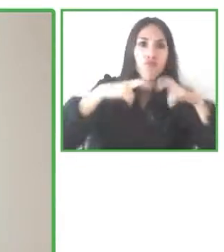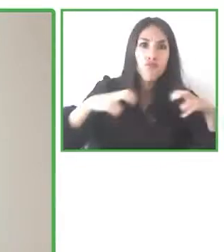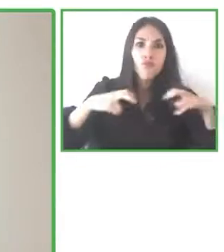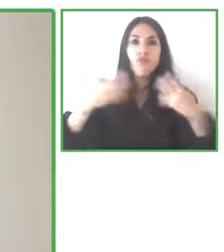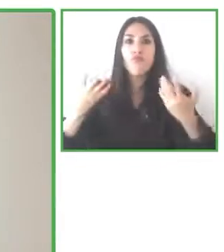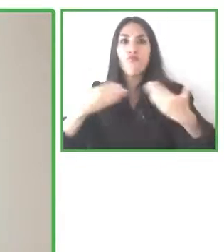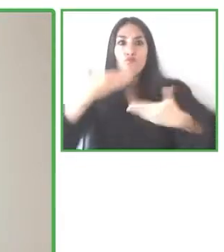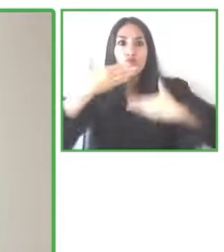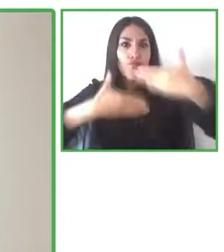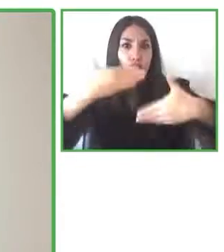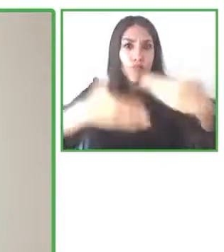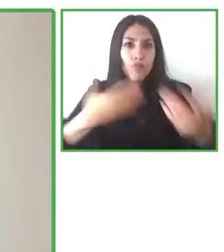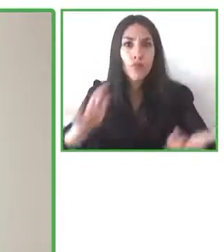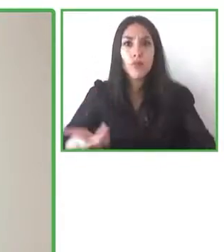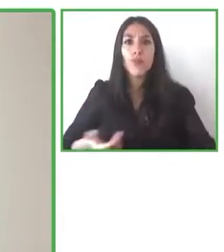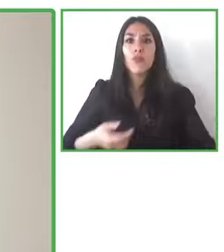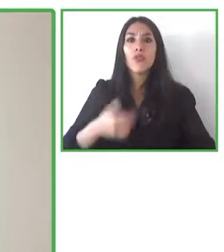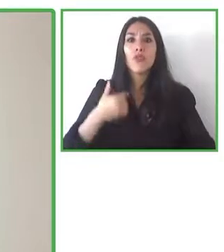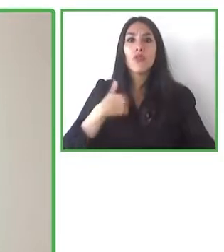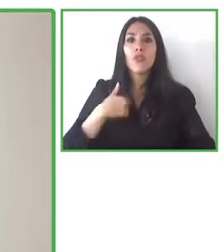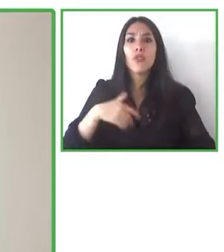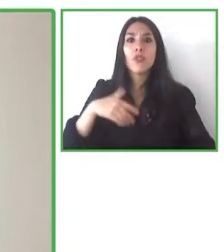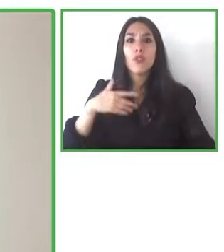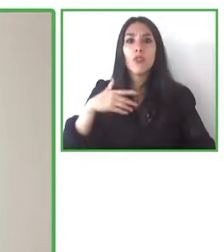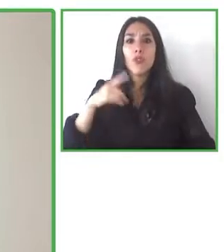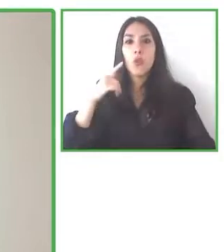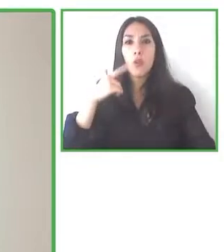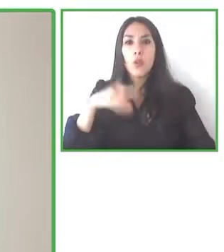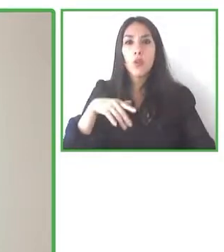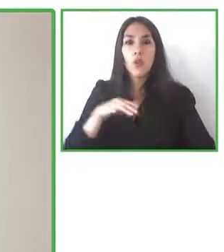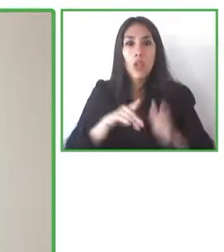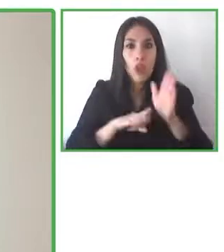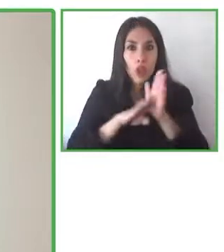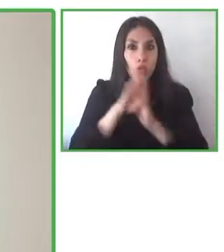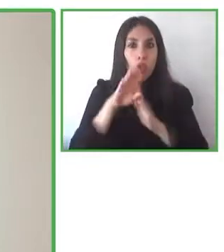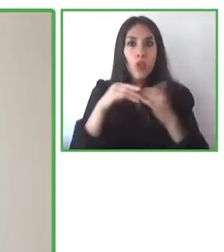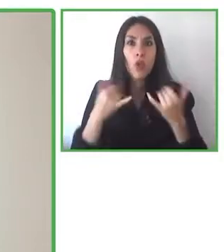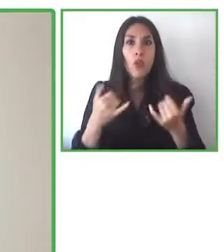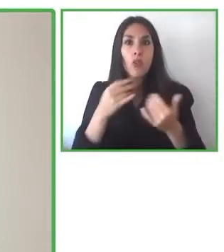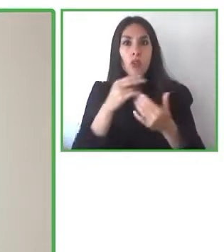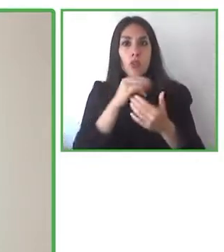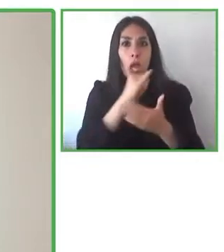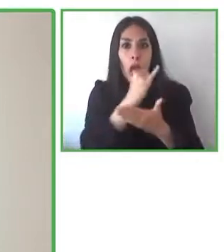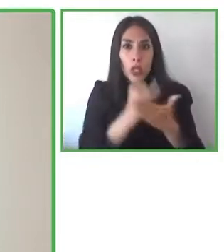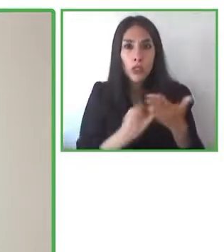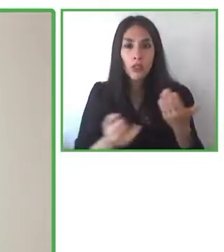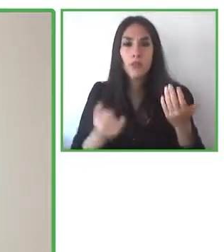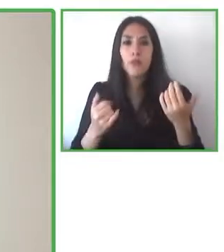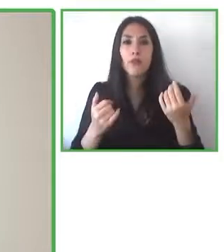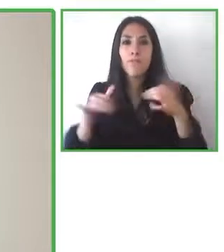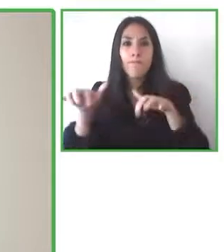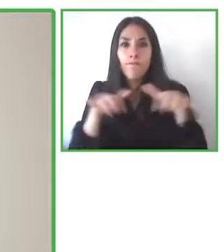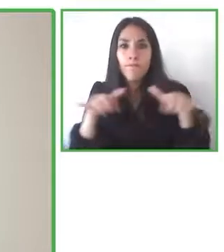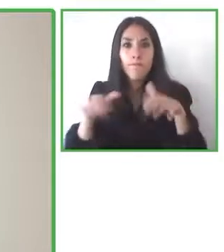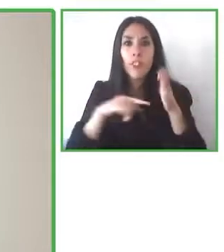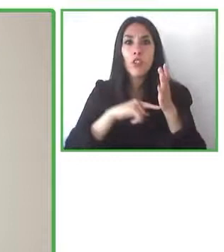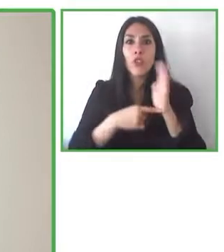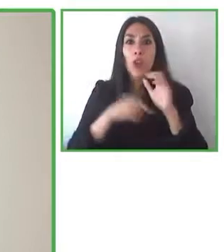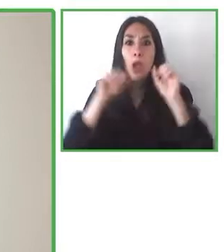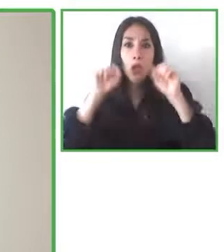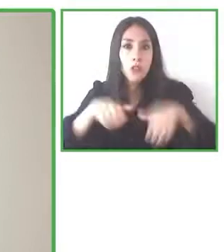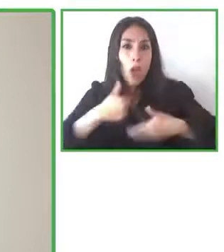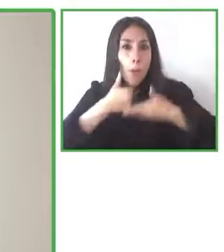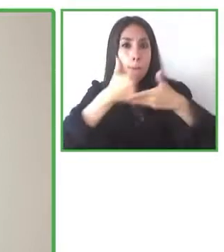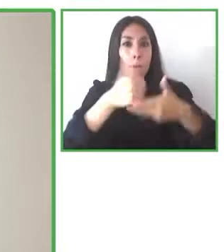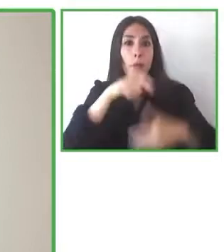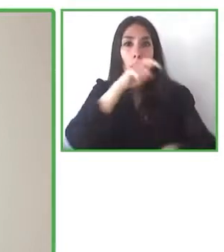lector y cómo realmente los medios tecnológicos pueden facilitar el aprendizaje. Por otra parte, también